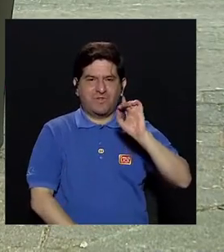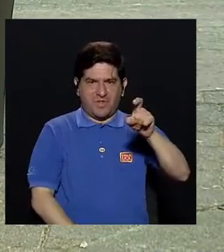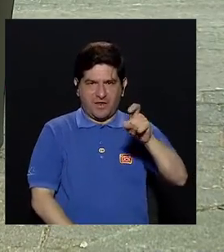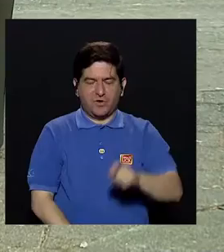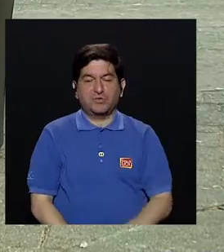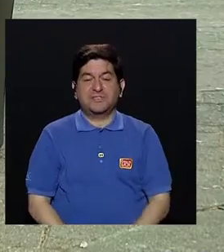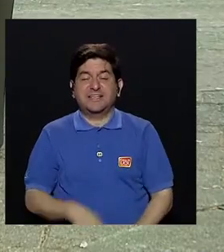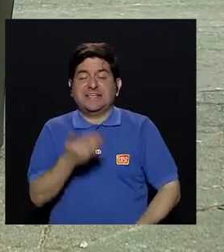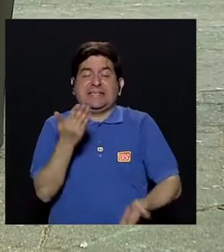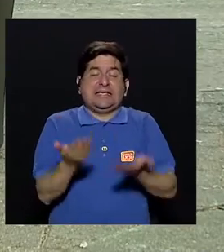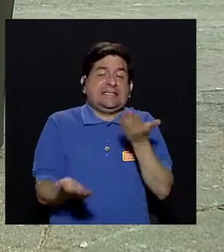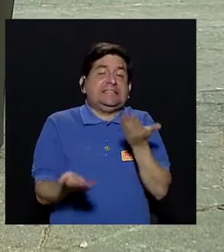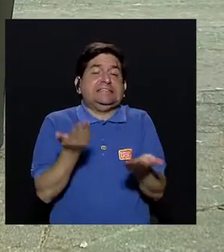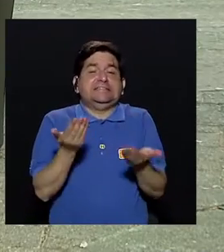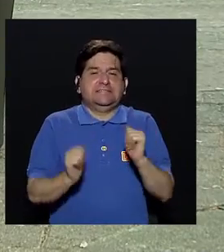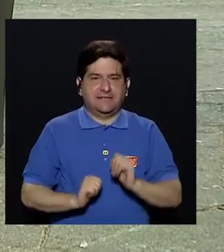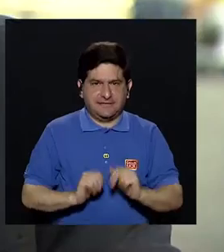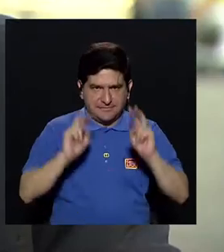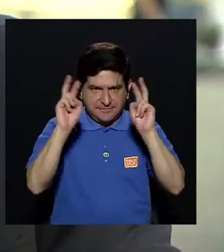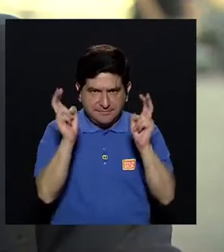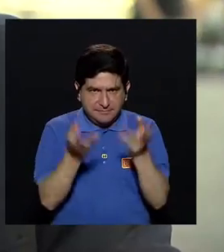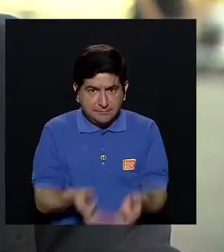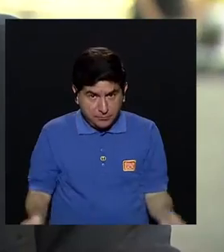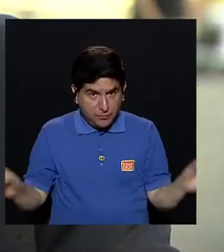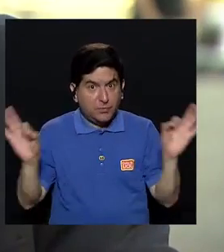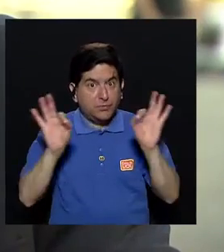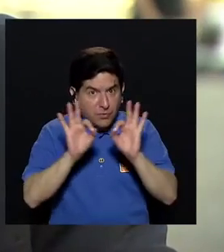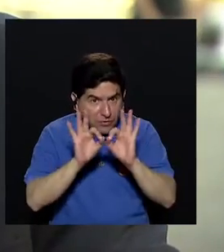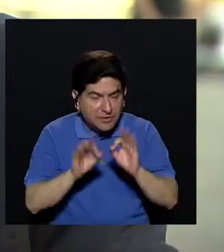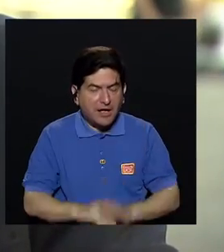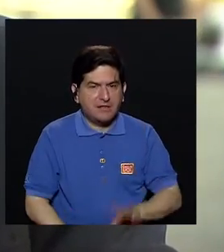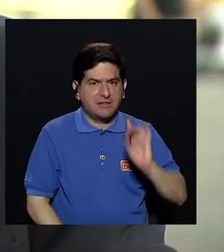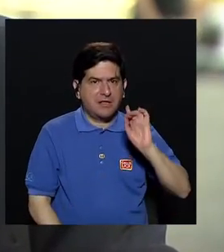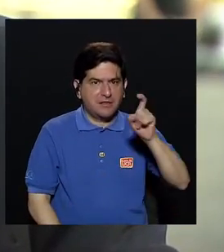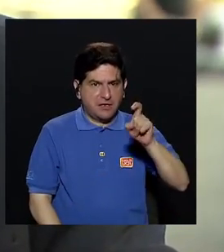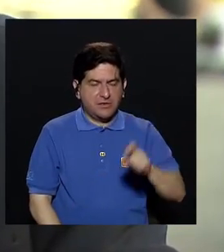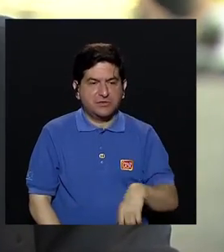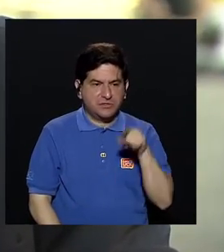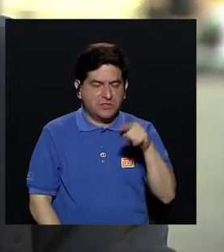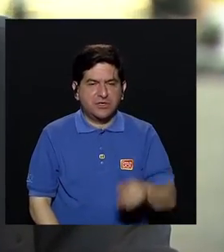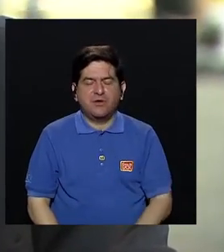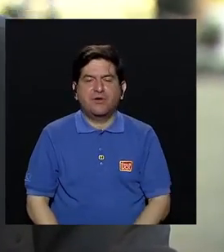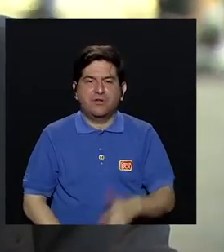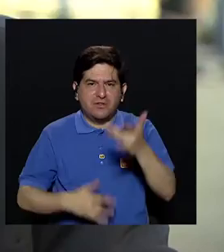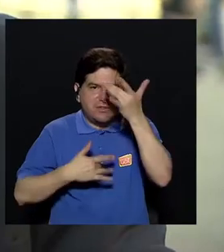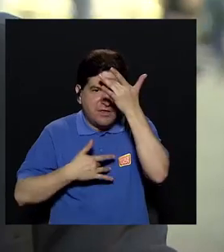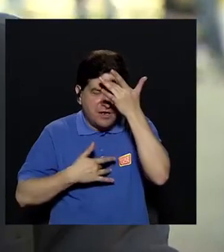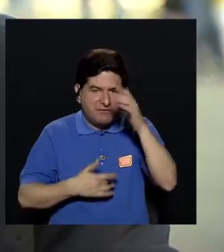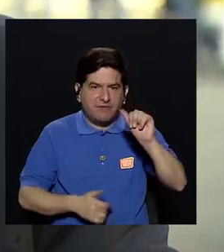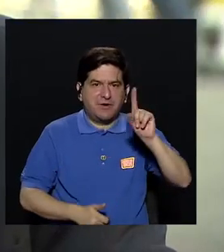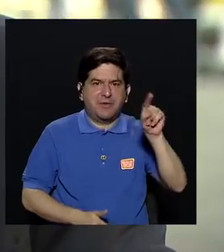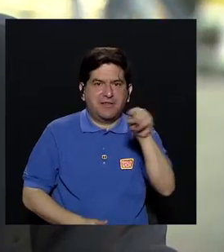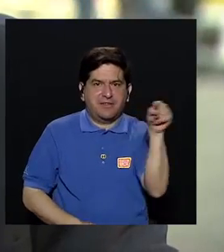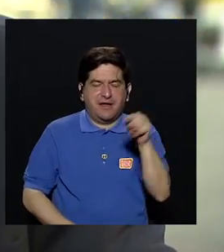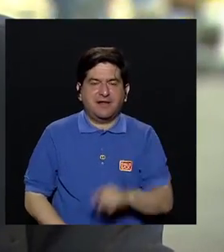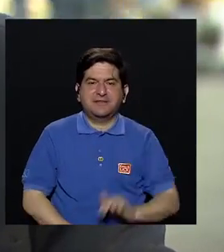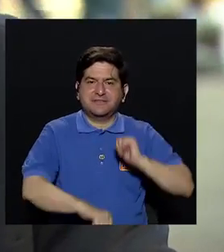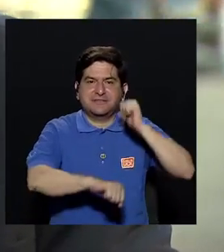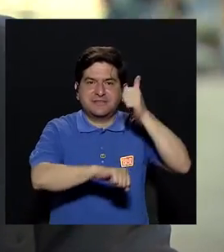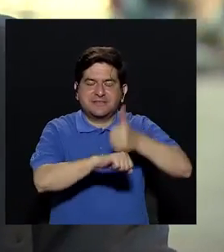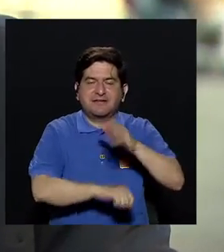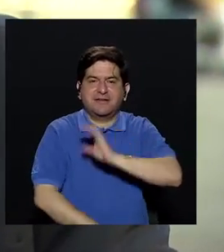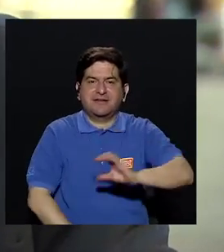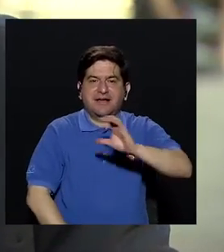diagnóstico de probabilidad. Eso es muy importante. El diagnóstico en vida de la enfermedad de Alzheimer todavía se